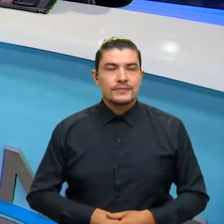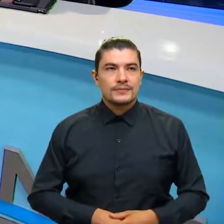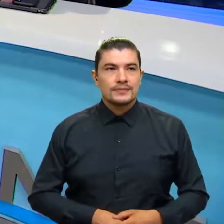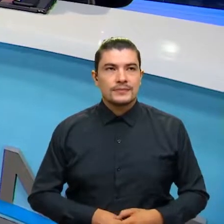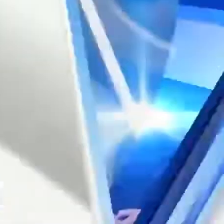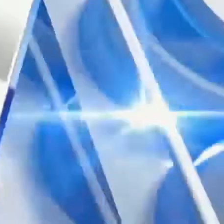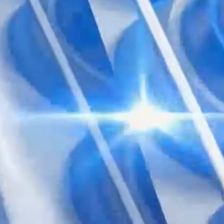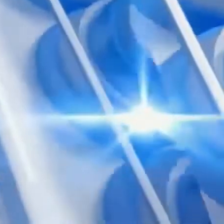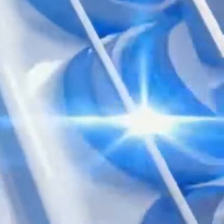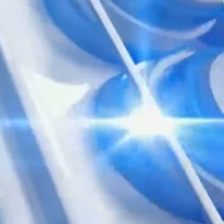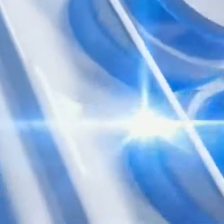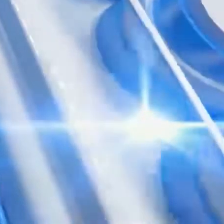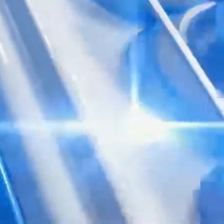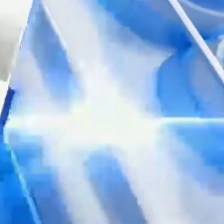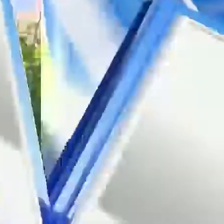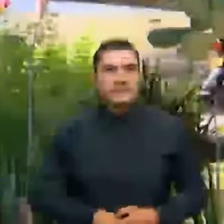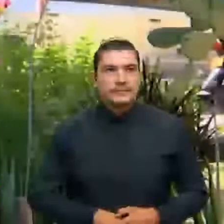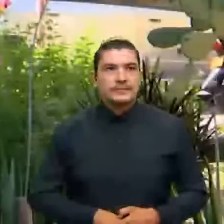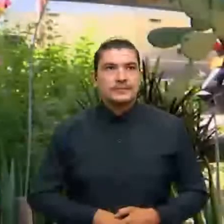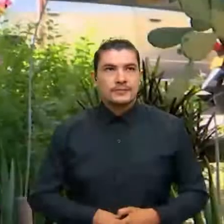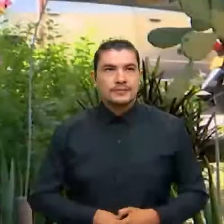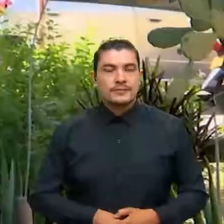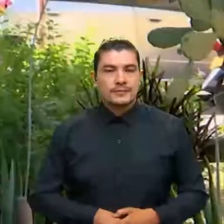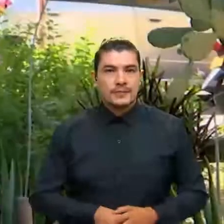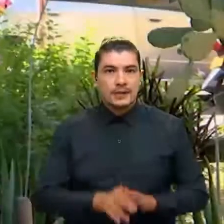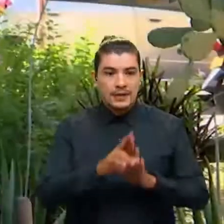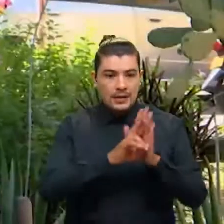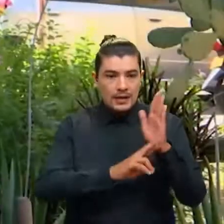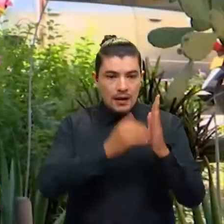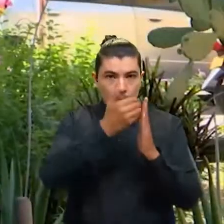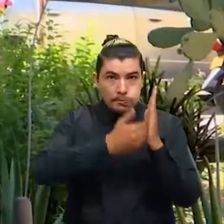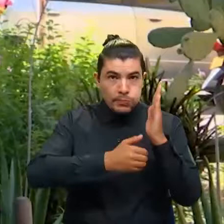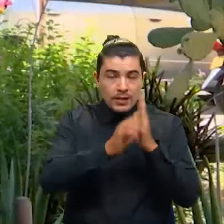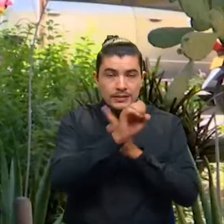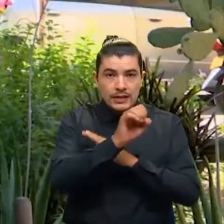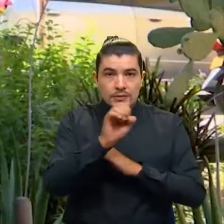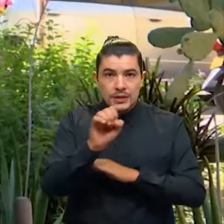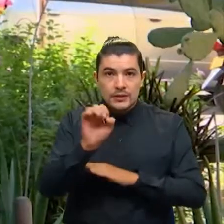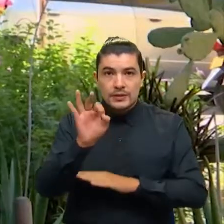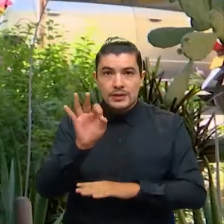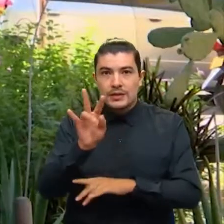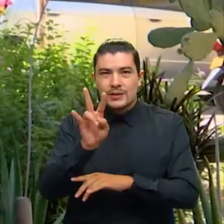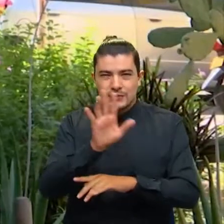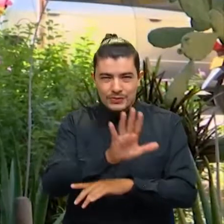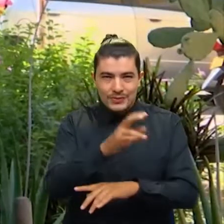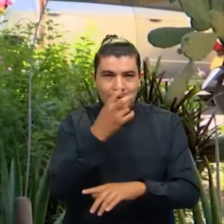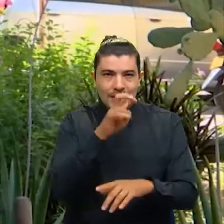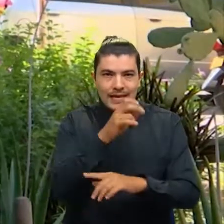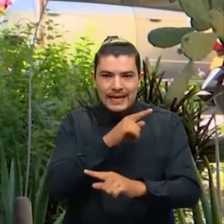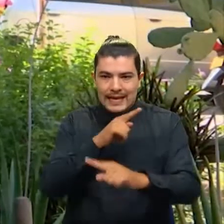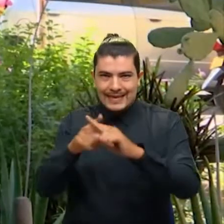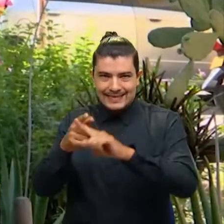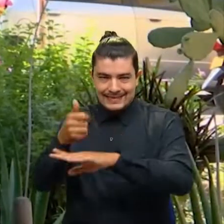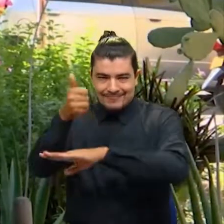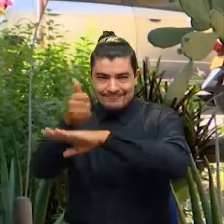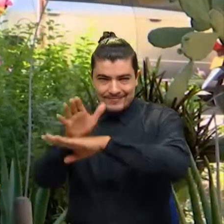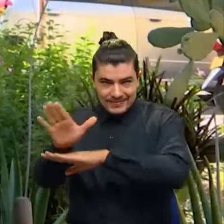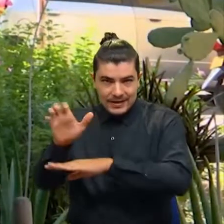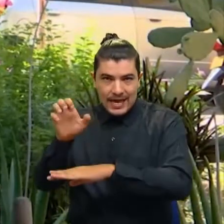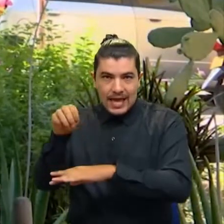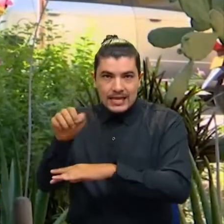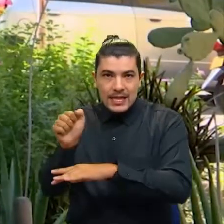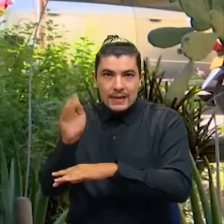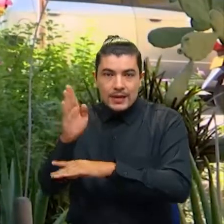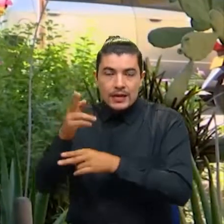Hola, muy buenas tardes. Pues de acuerdo a la resolución 0132 de la Fiscalía General de la Nación, el exgerente de la EMAP, José Manuel